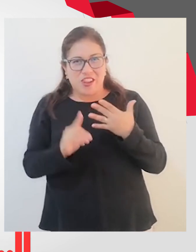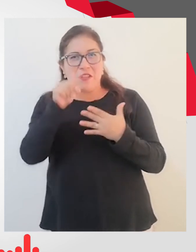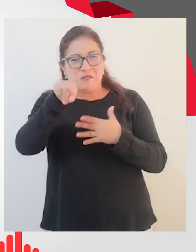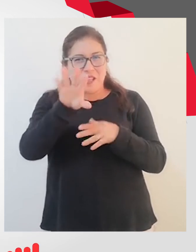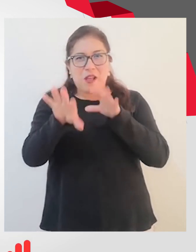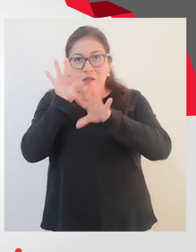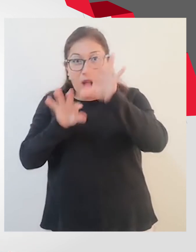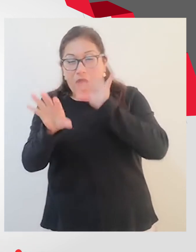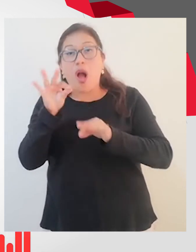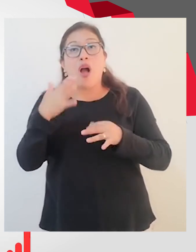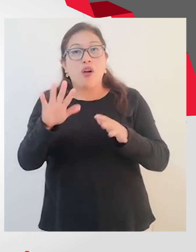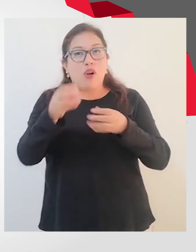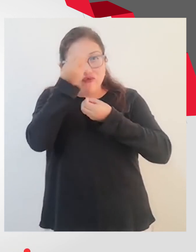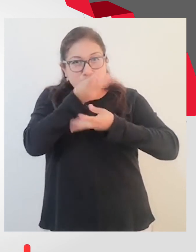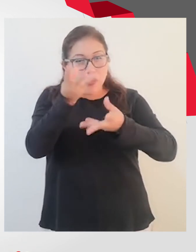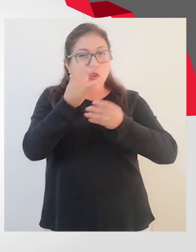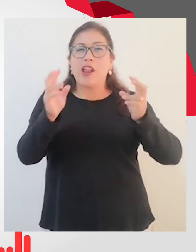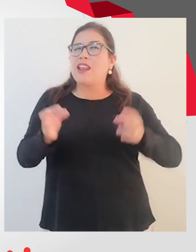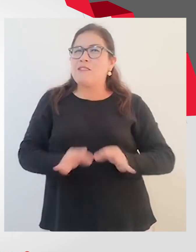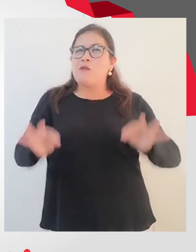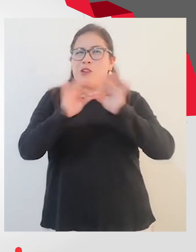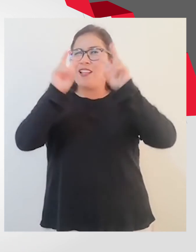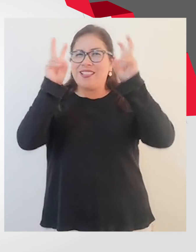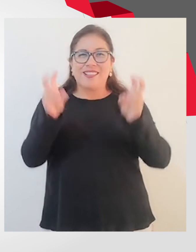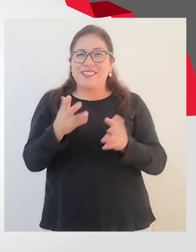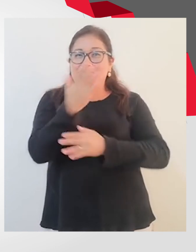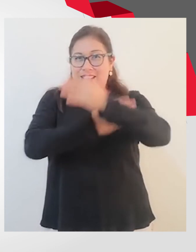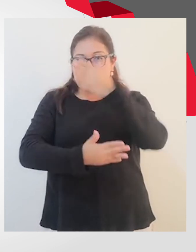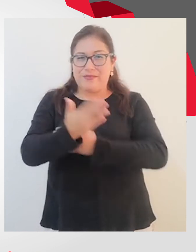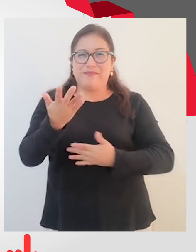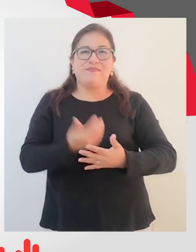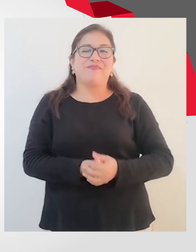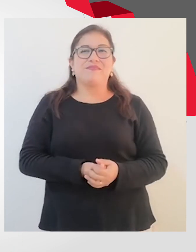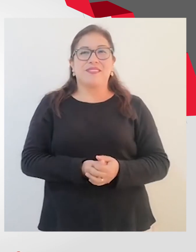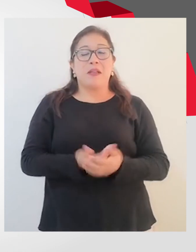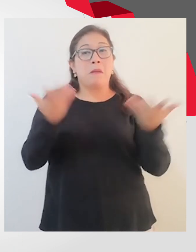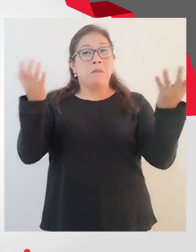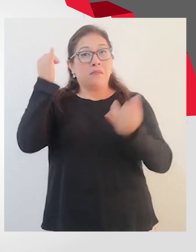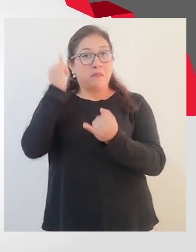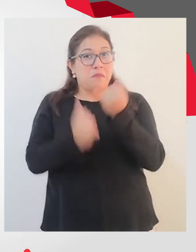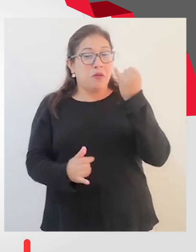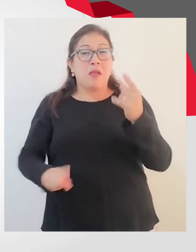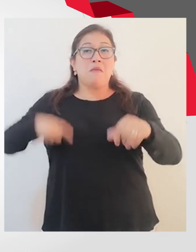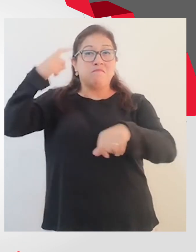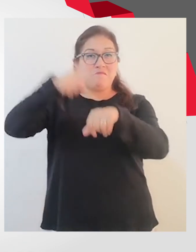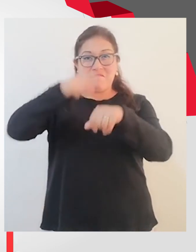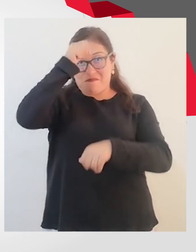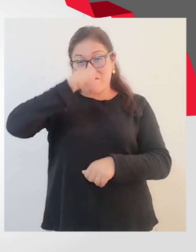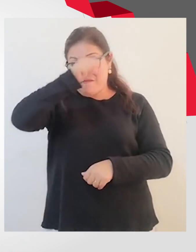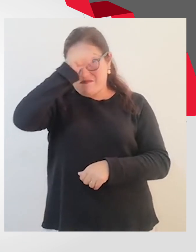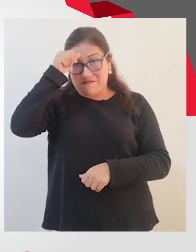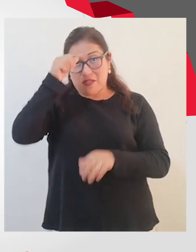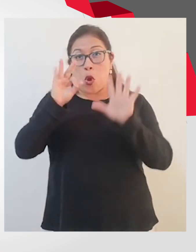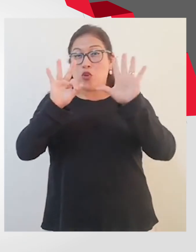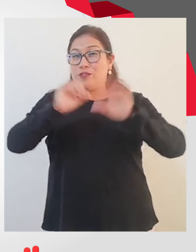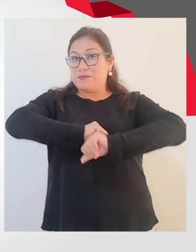que van a encontrar información muy importante en la temática de la discapacidad. Con nosotros será hasta el próximo